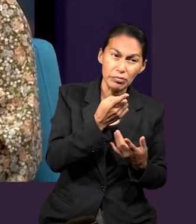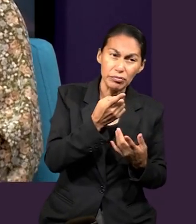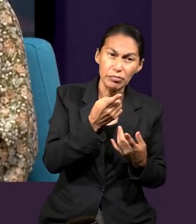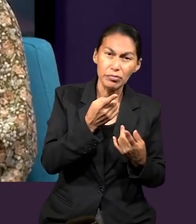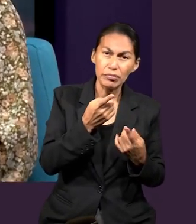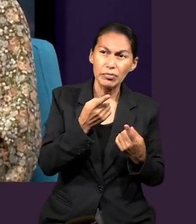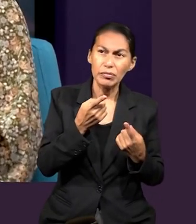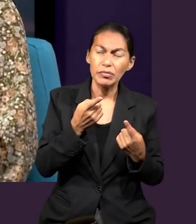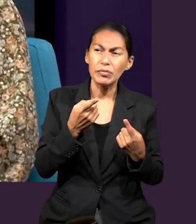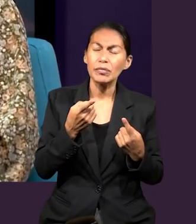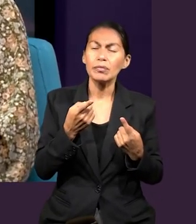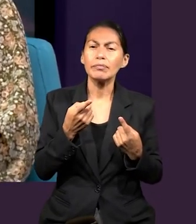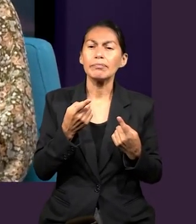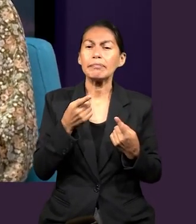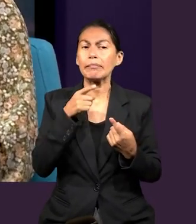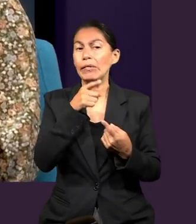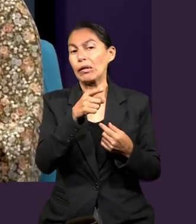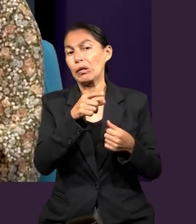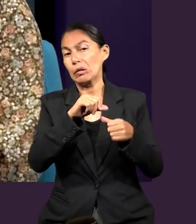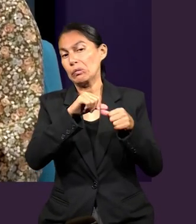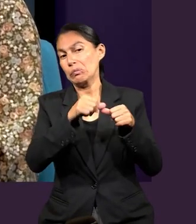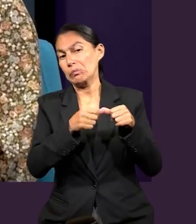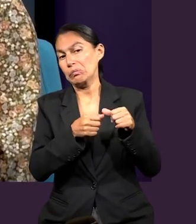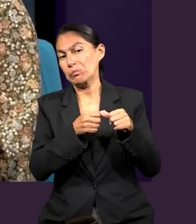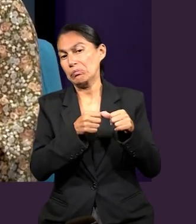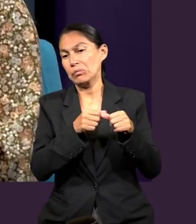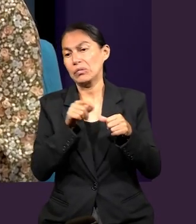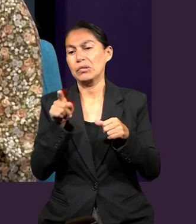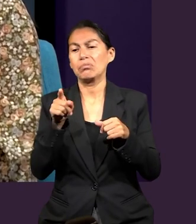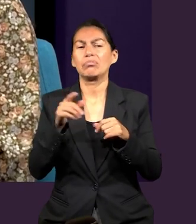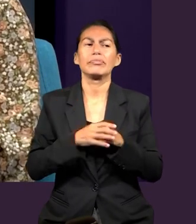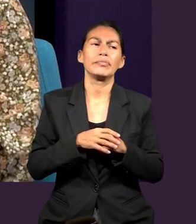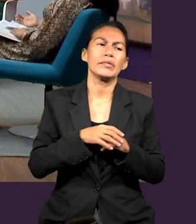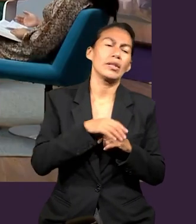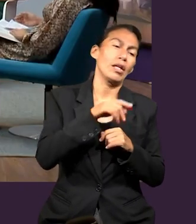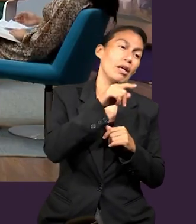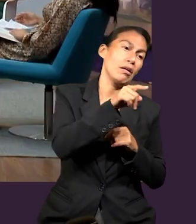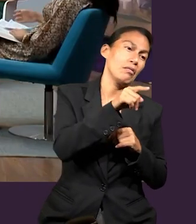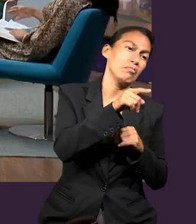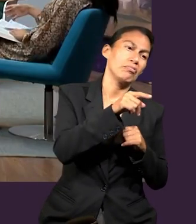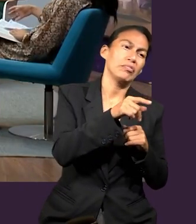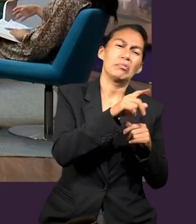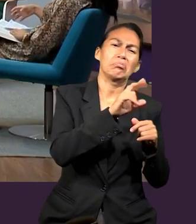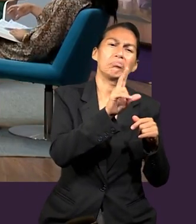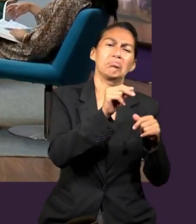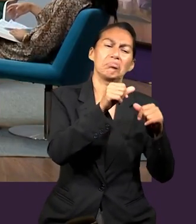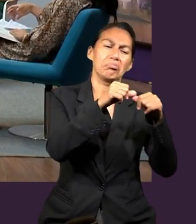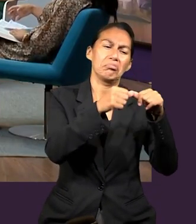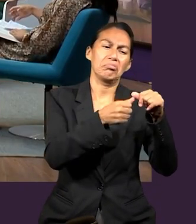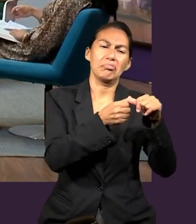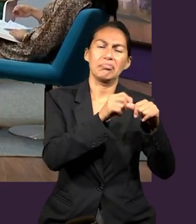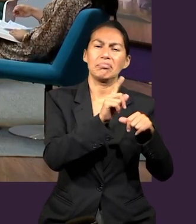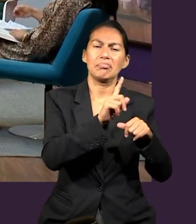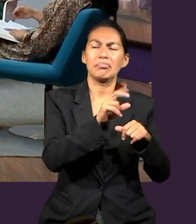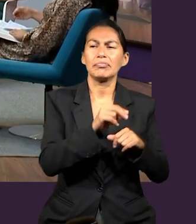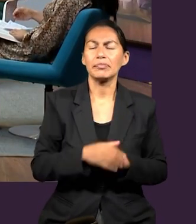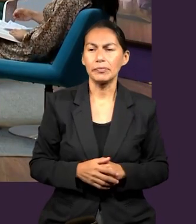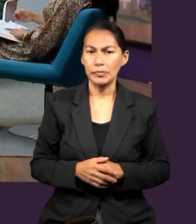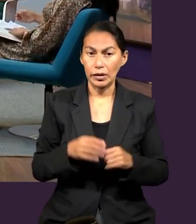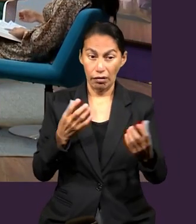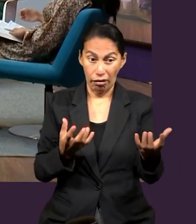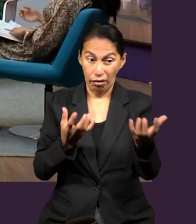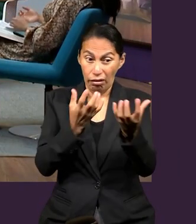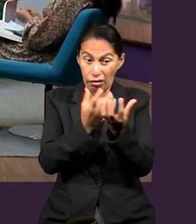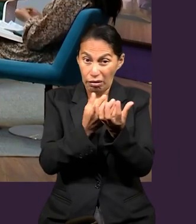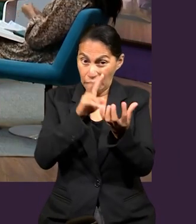gentiles incircuncisos y estos le llamaban a los judíos los circuncidados. Entonces, era esta la riña la que provocaba